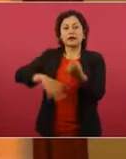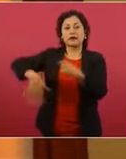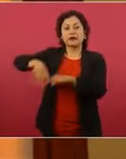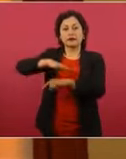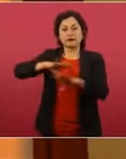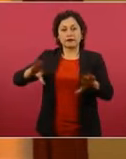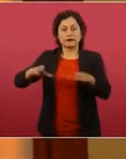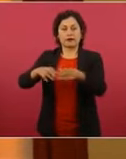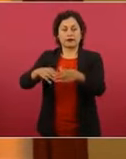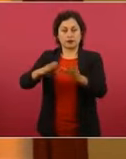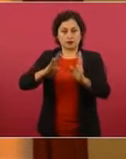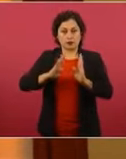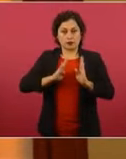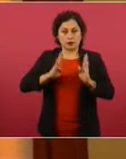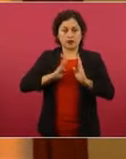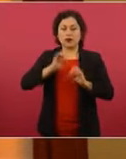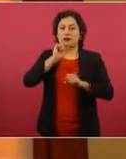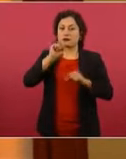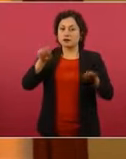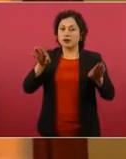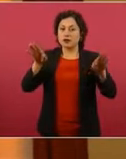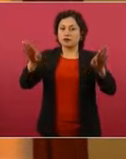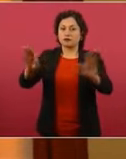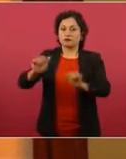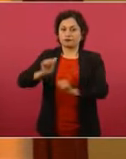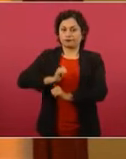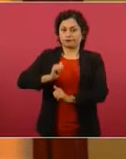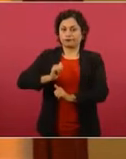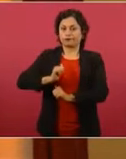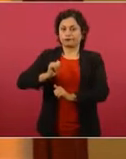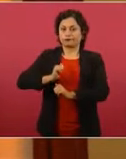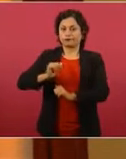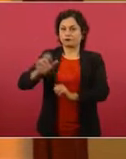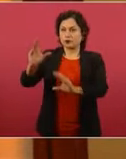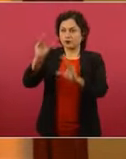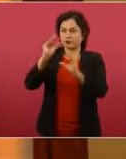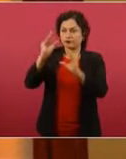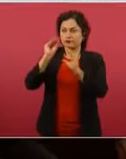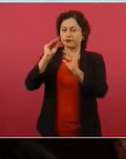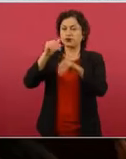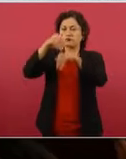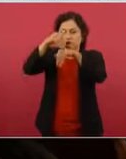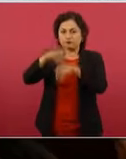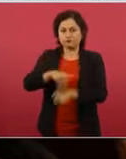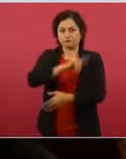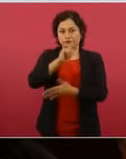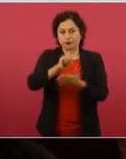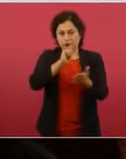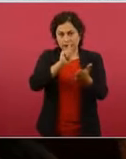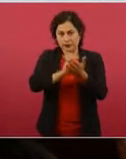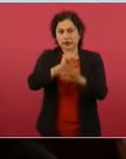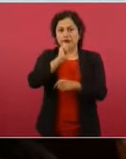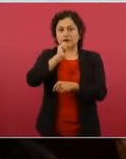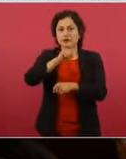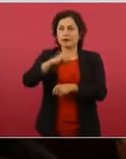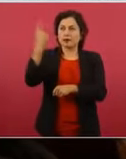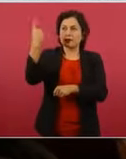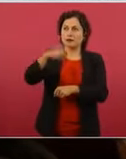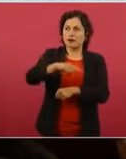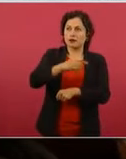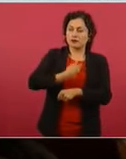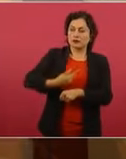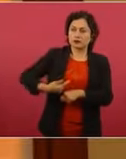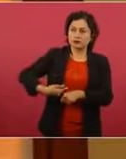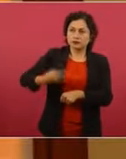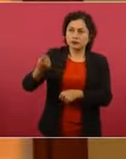Nacional, permite cumplir las instrucciones del Ejecutivo Federal con apego a la Ley de Uso de la Fuerza, garantizando